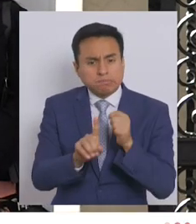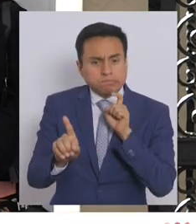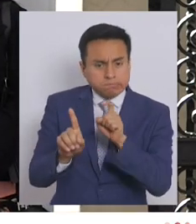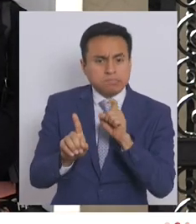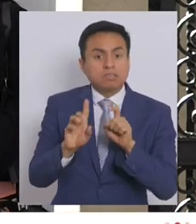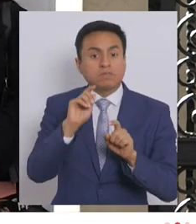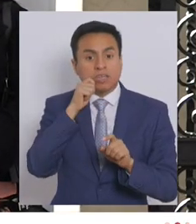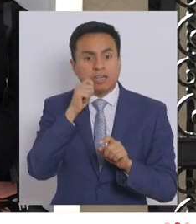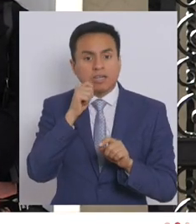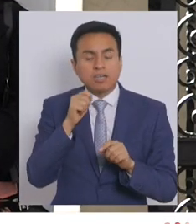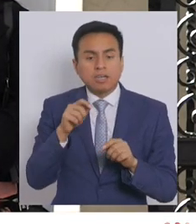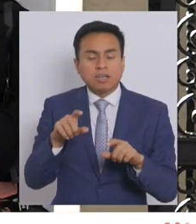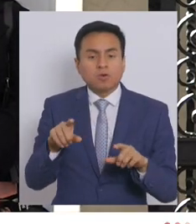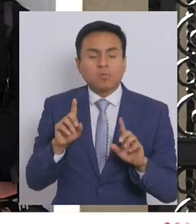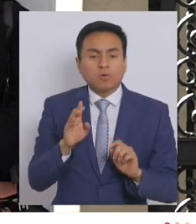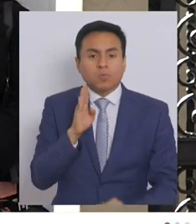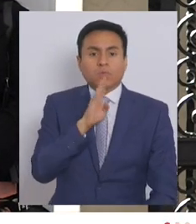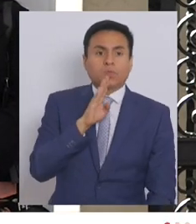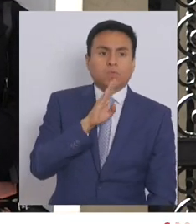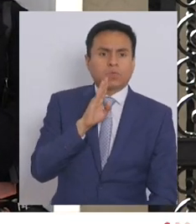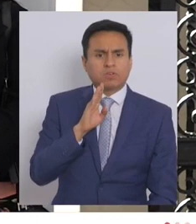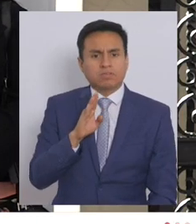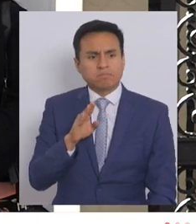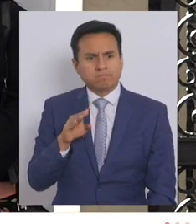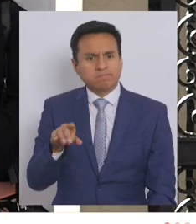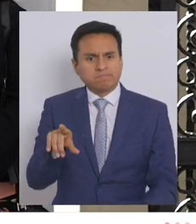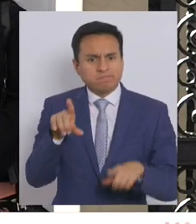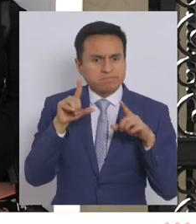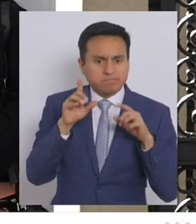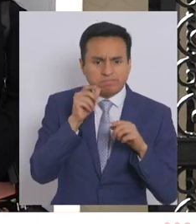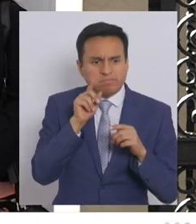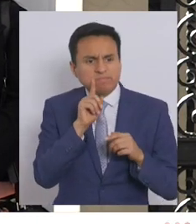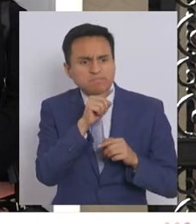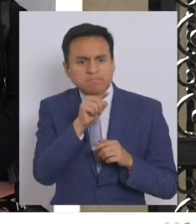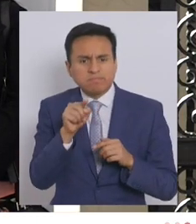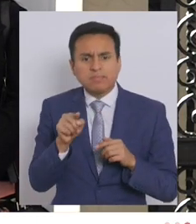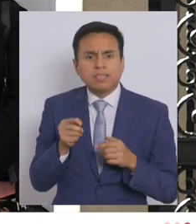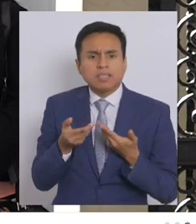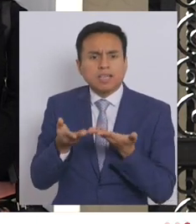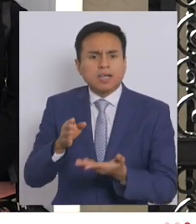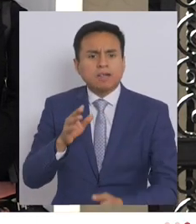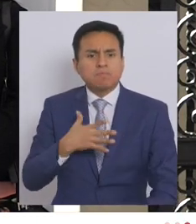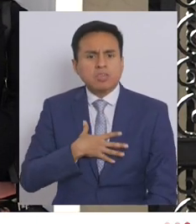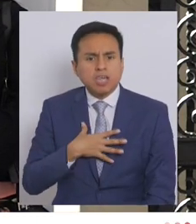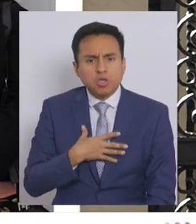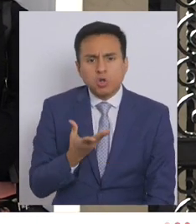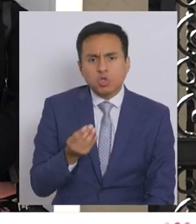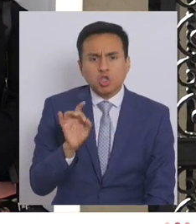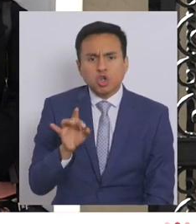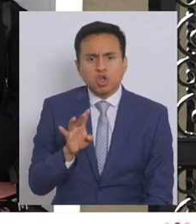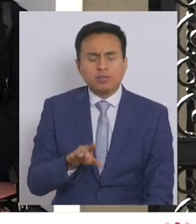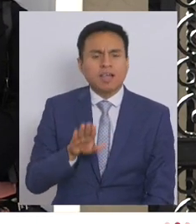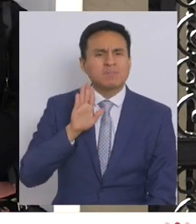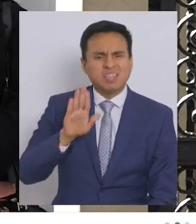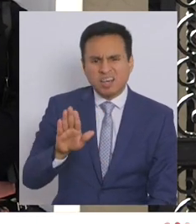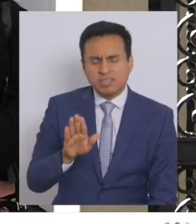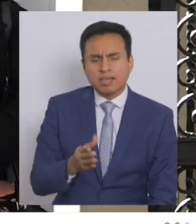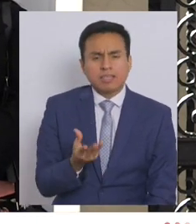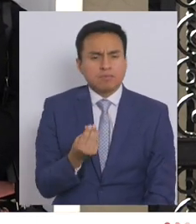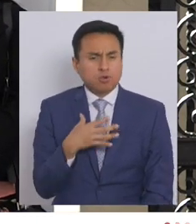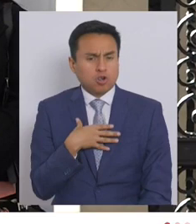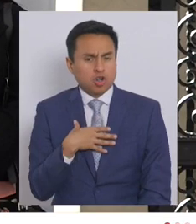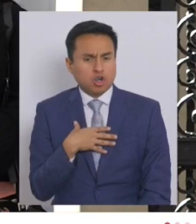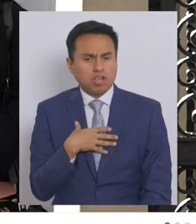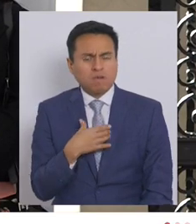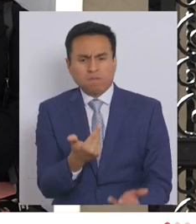un rostro encubierto que busca provocar miedo, que busca provocar dolor a través de la amenaza, del temor,